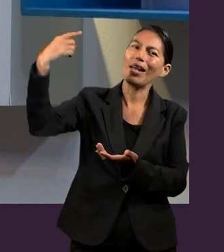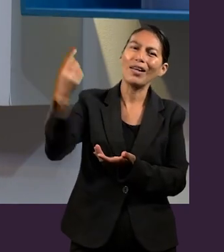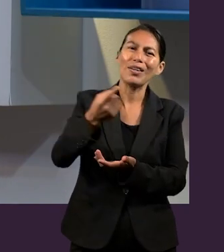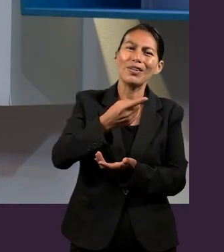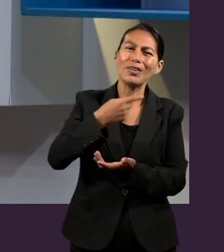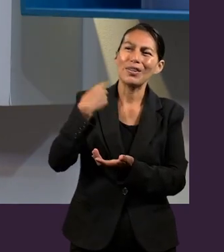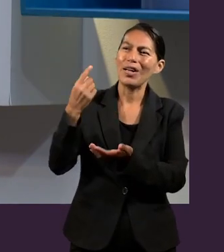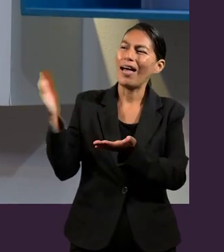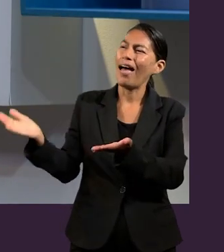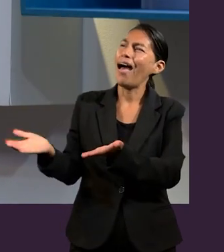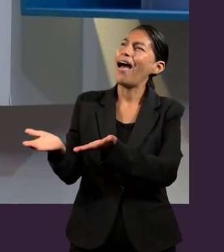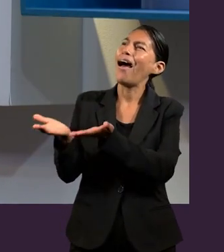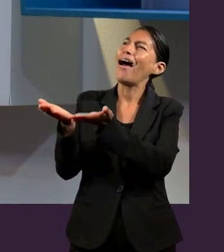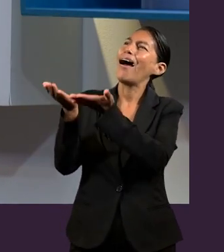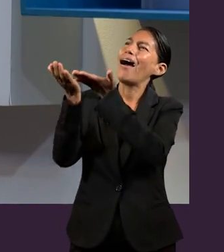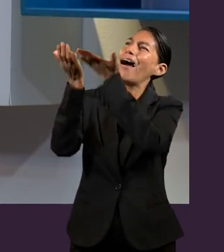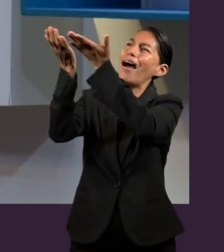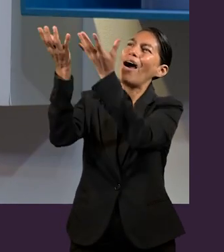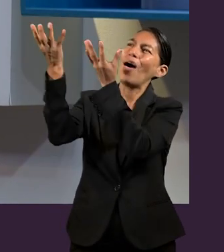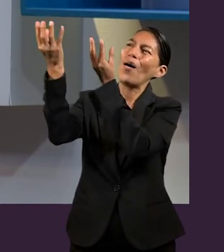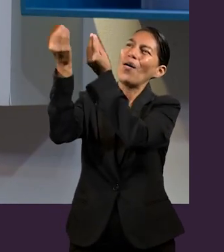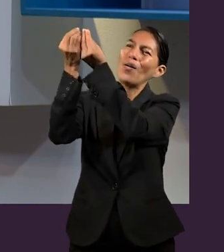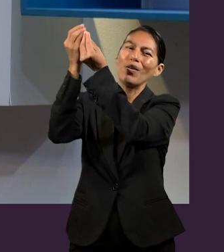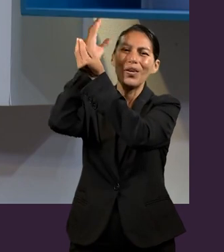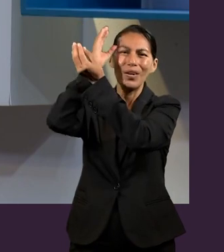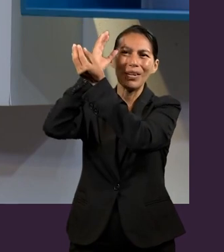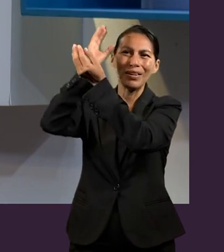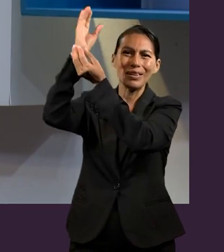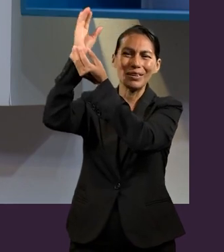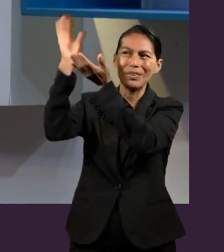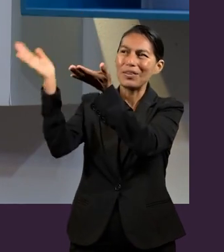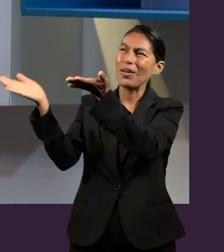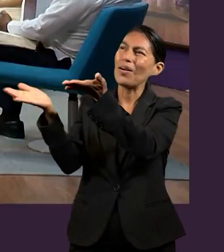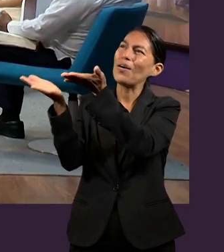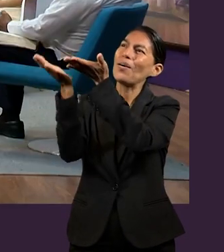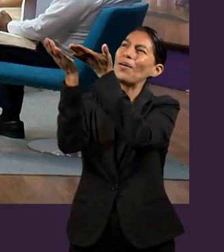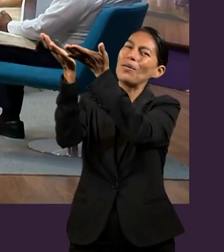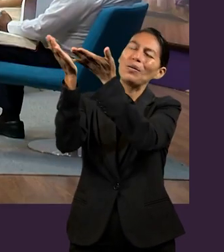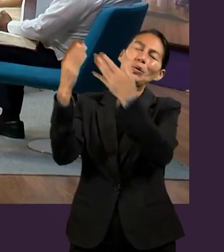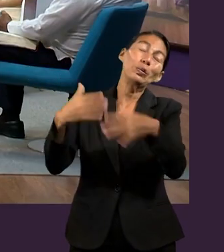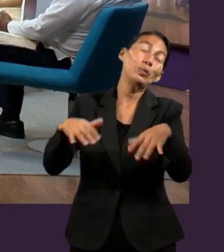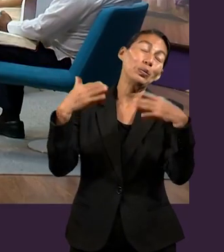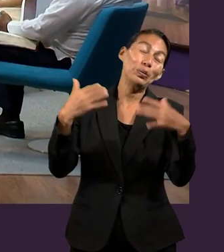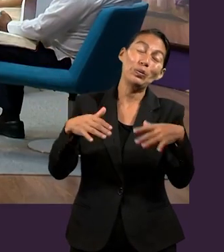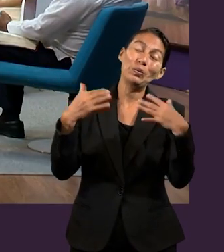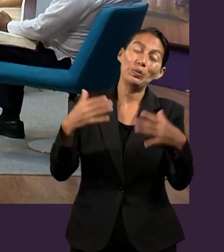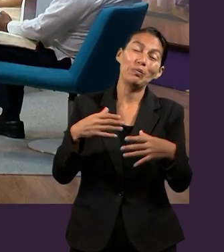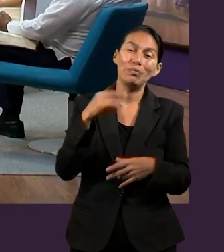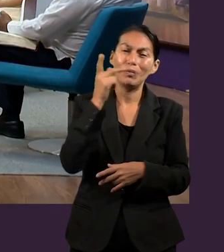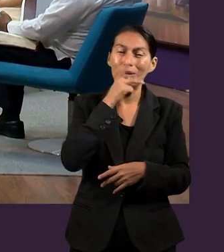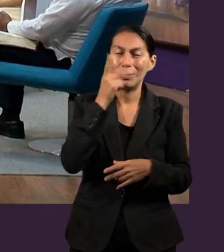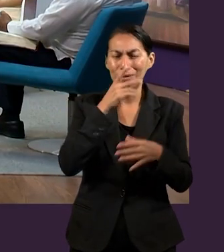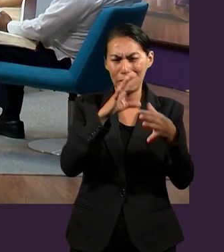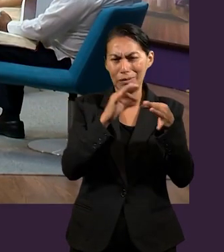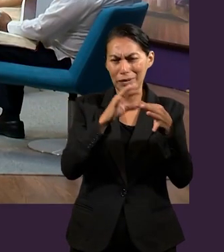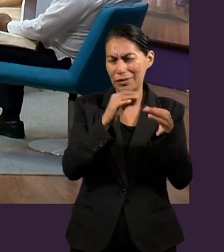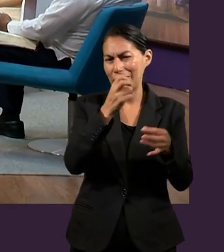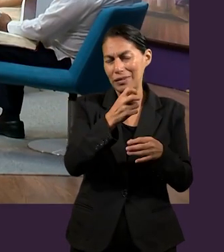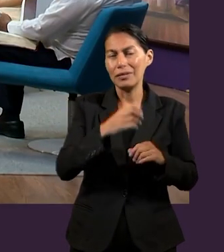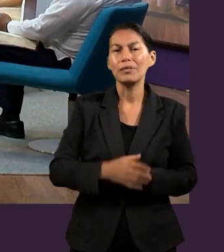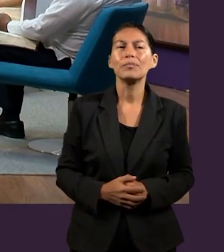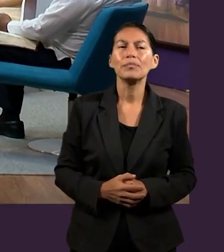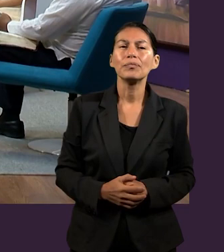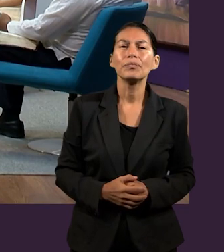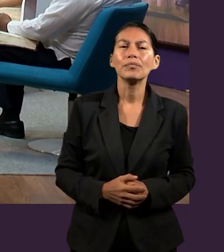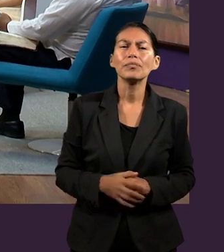acaba de dar una explicación muy linda, muy profunda sobre esto. ¿Cómo le entendemos también nosotros, añadiendo